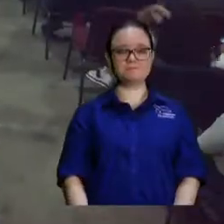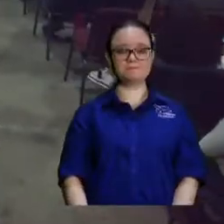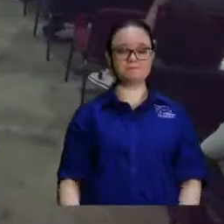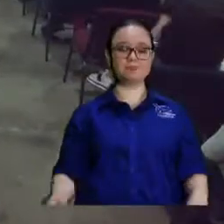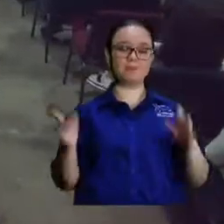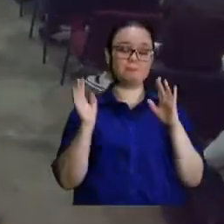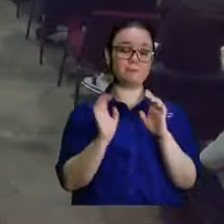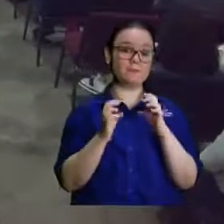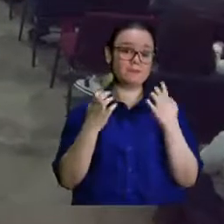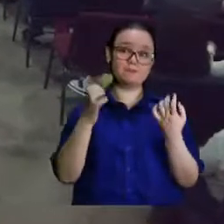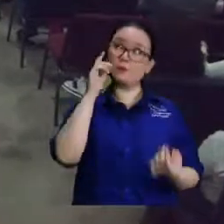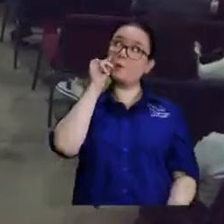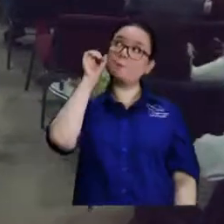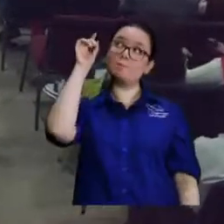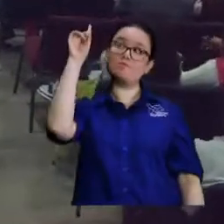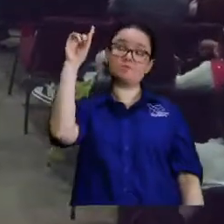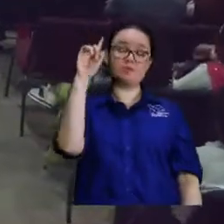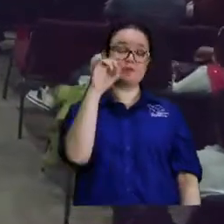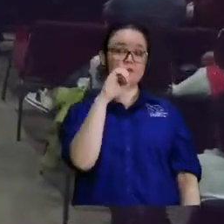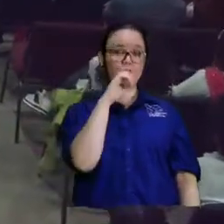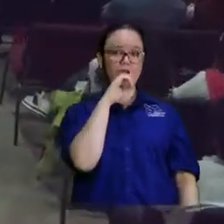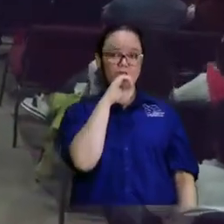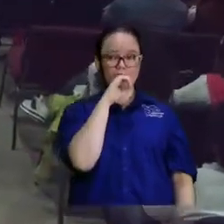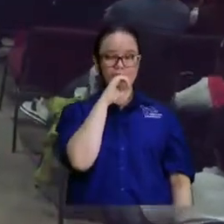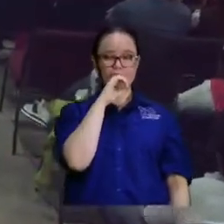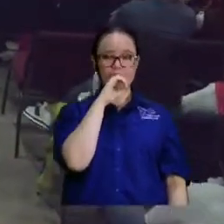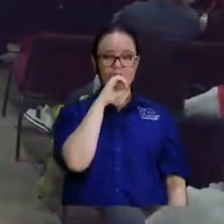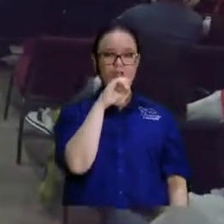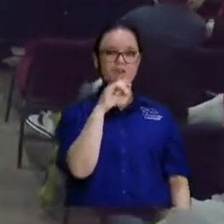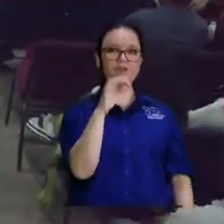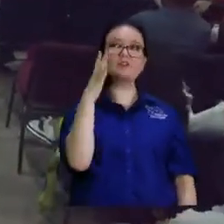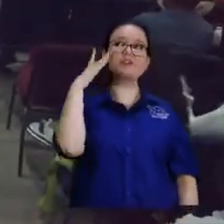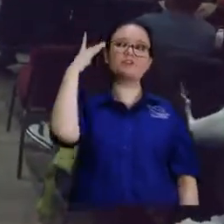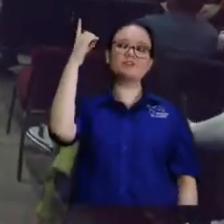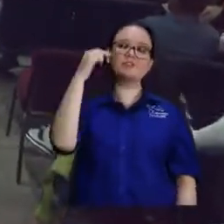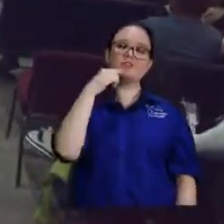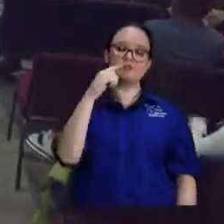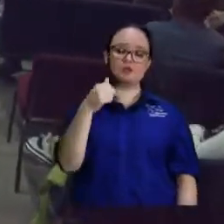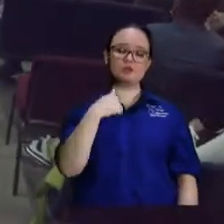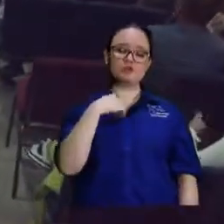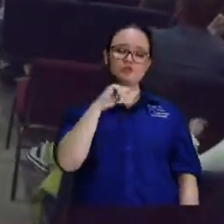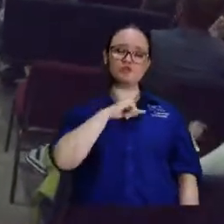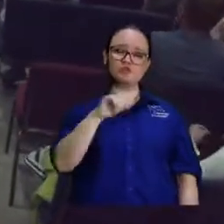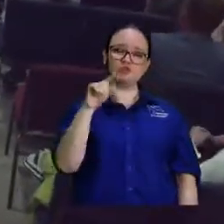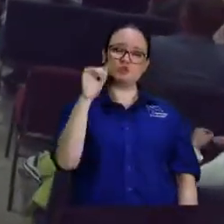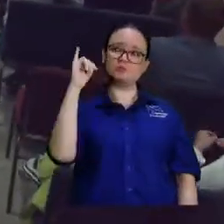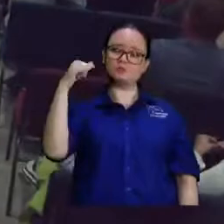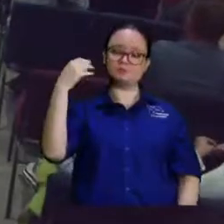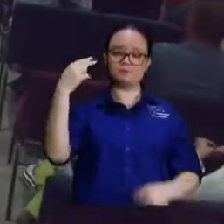entonces el señor es celoso él dice que es celoso yo soy Jehová tu Dios